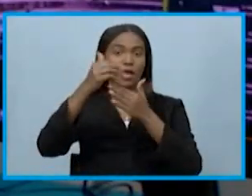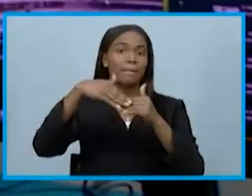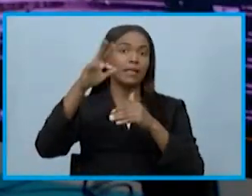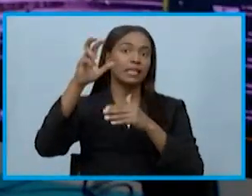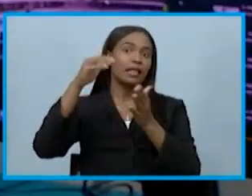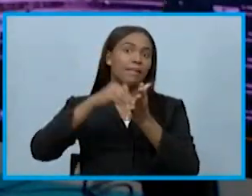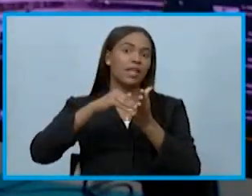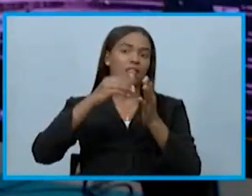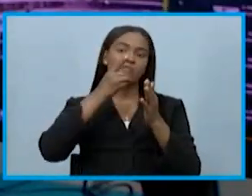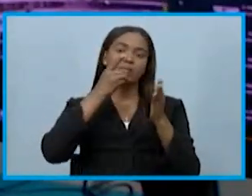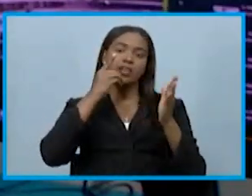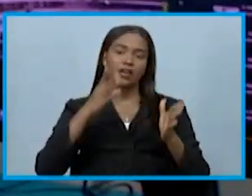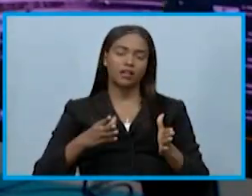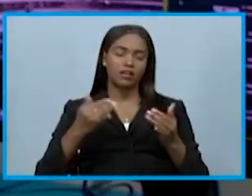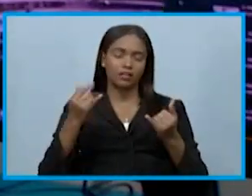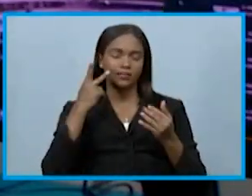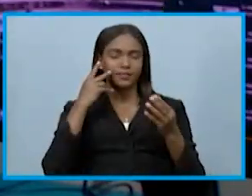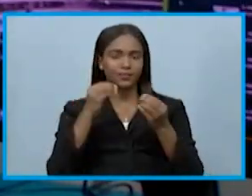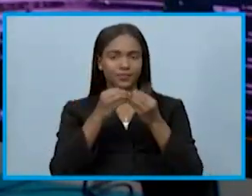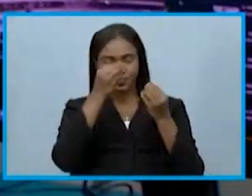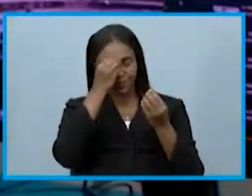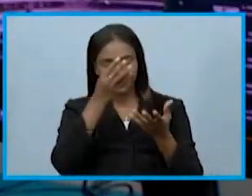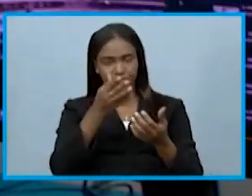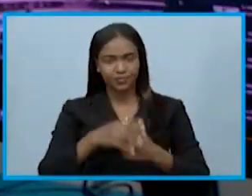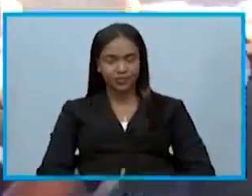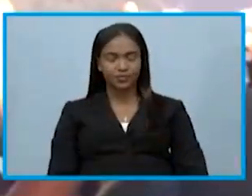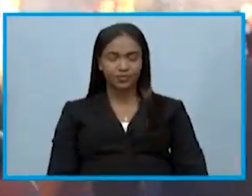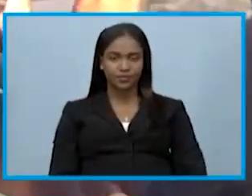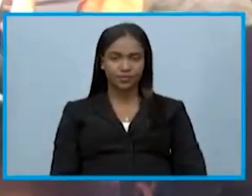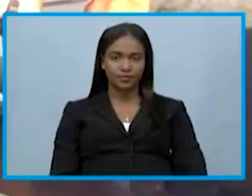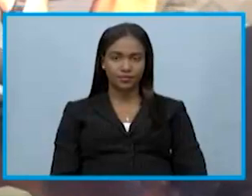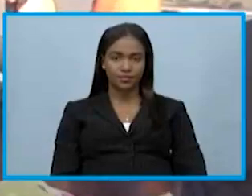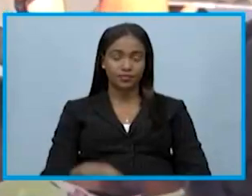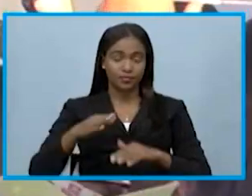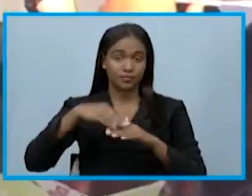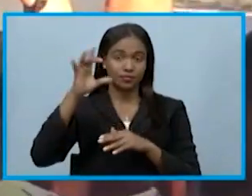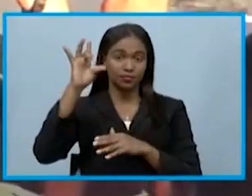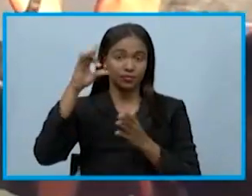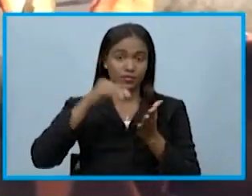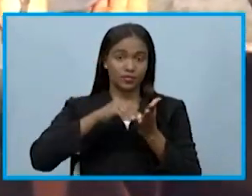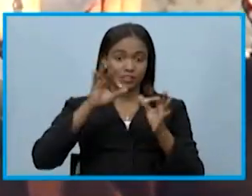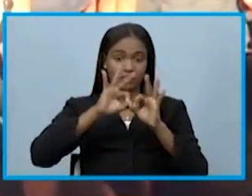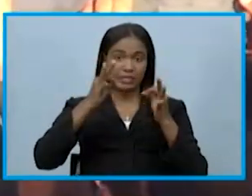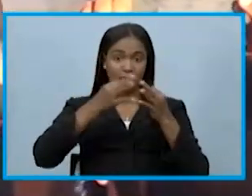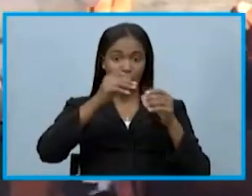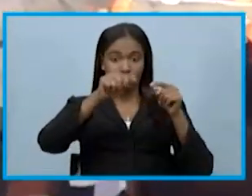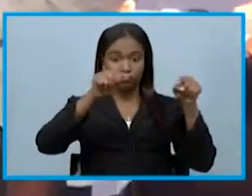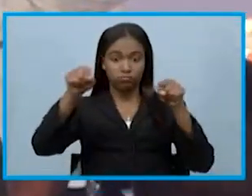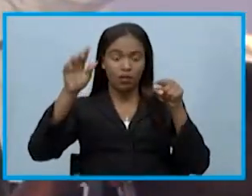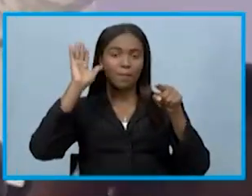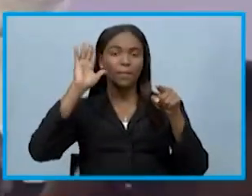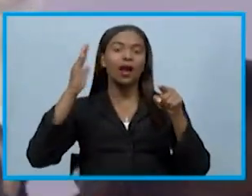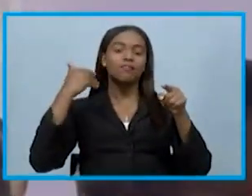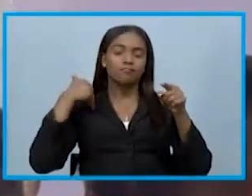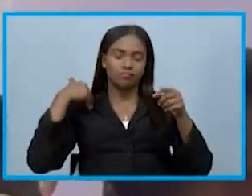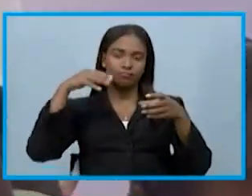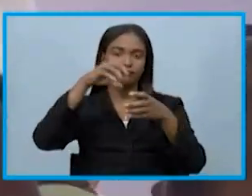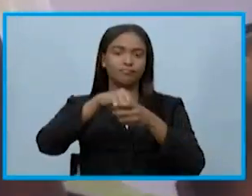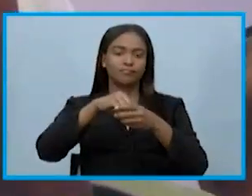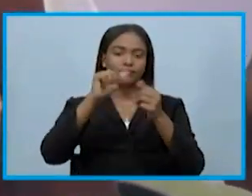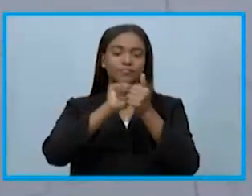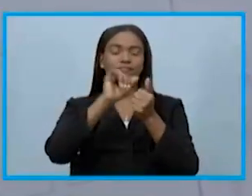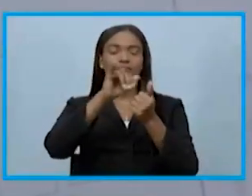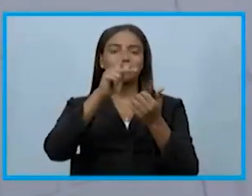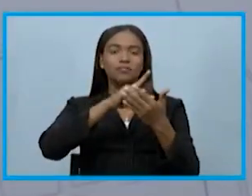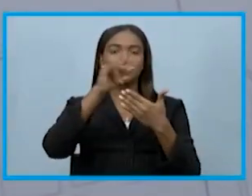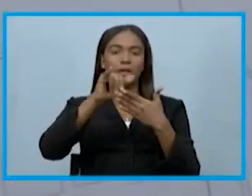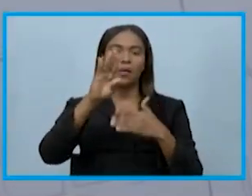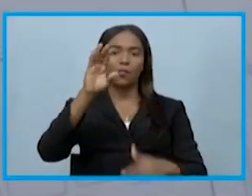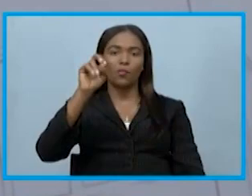iniciativa